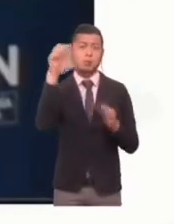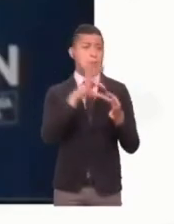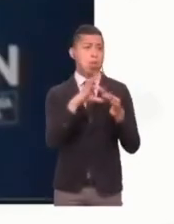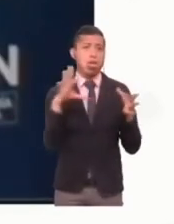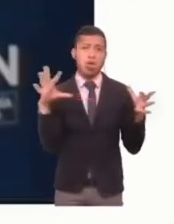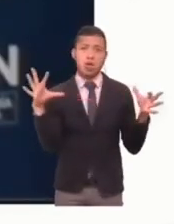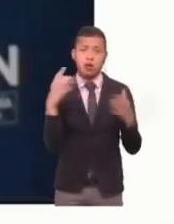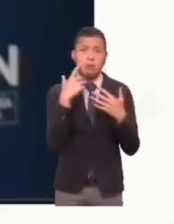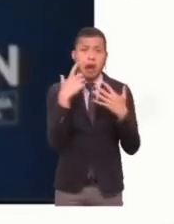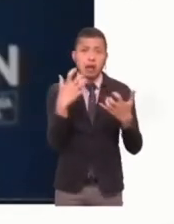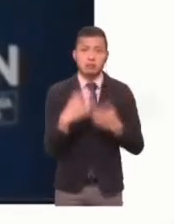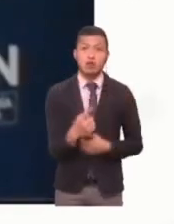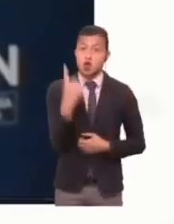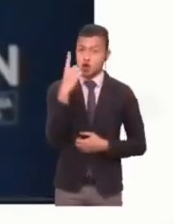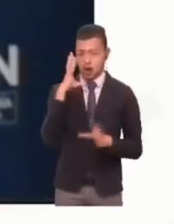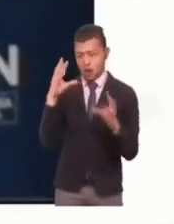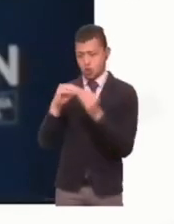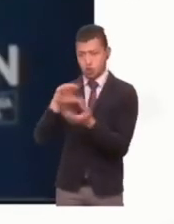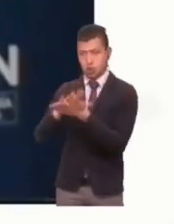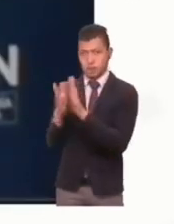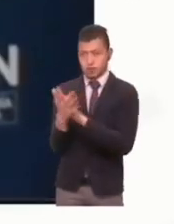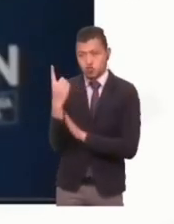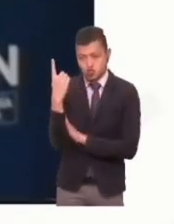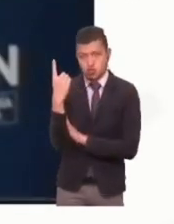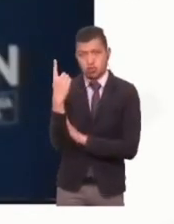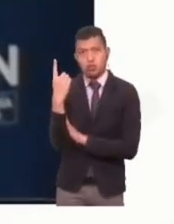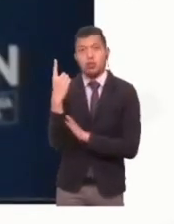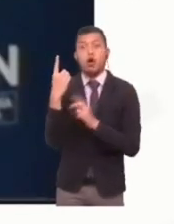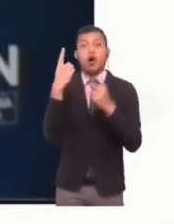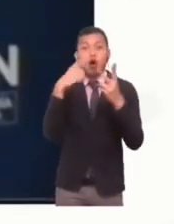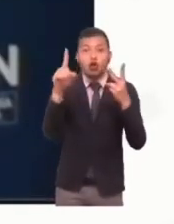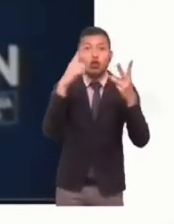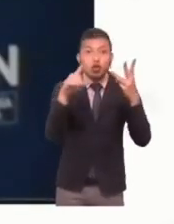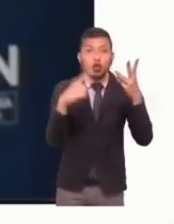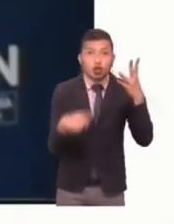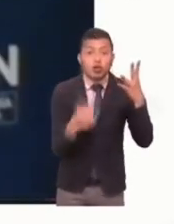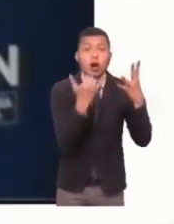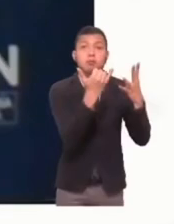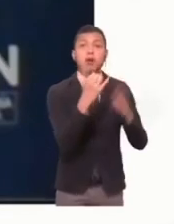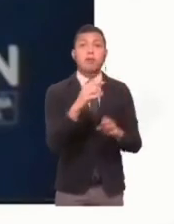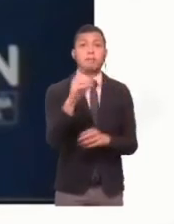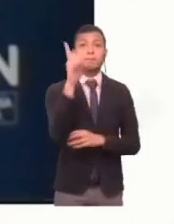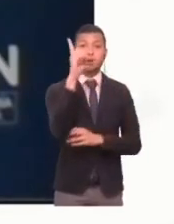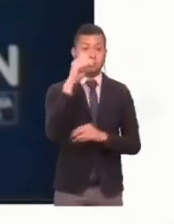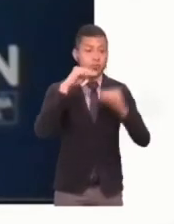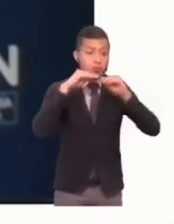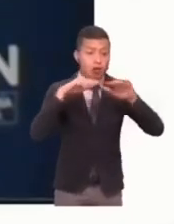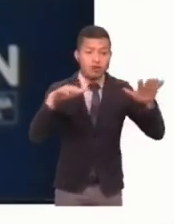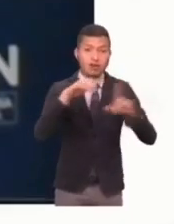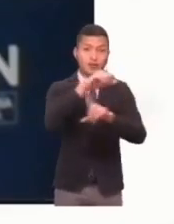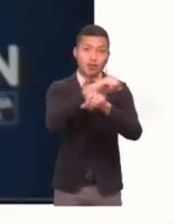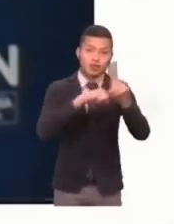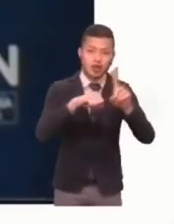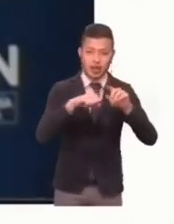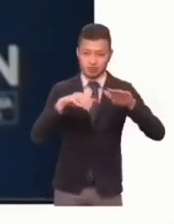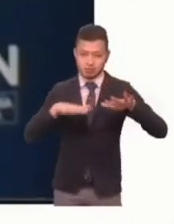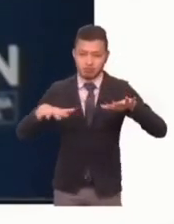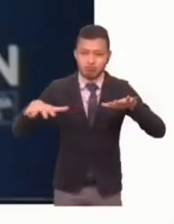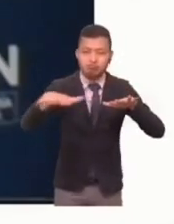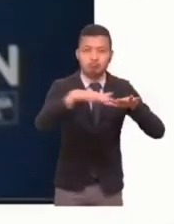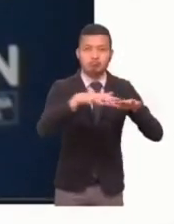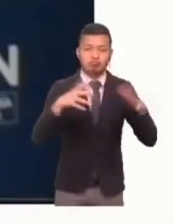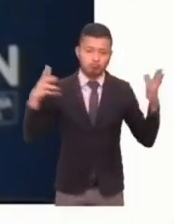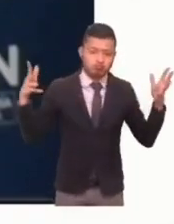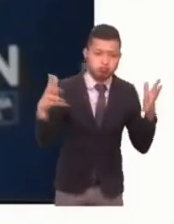únicamente con el acuerdo de paz, con la construcción de políticas públicas sociales a nivel territorial que contribuyan